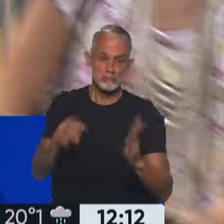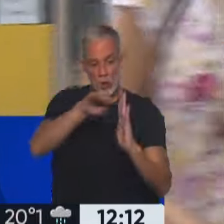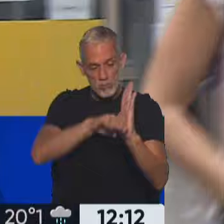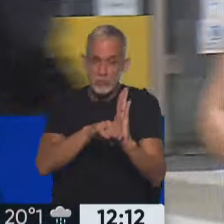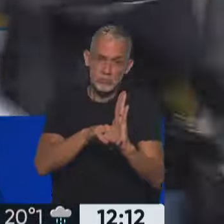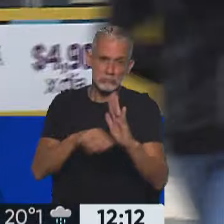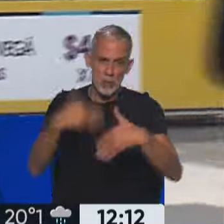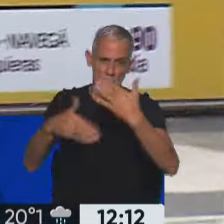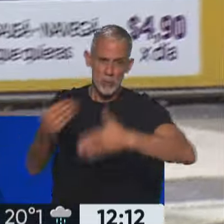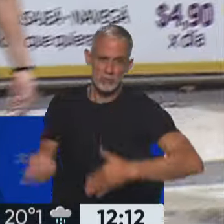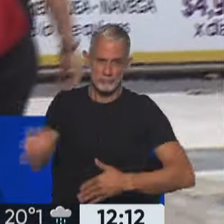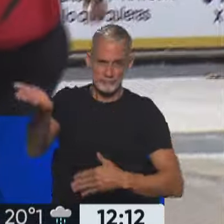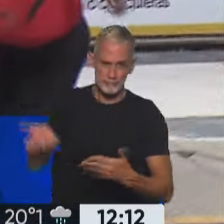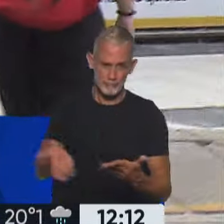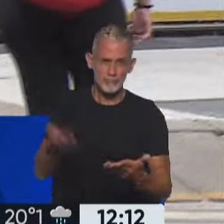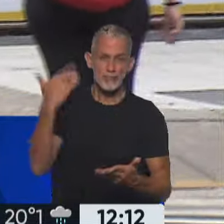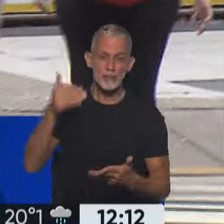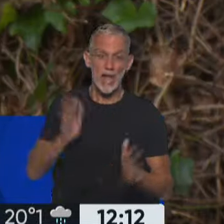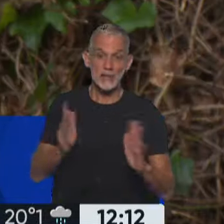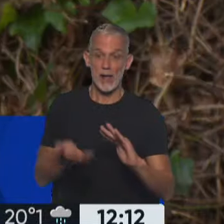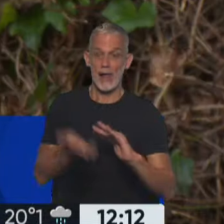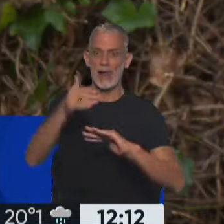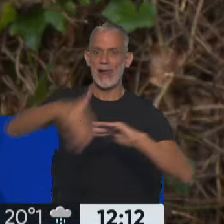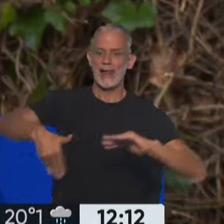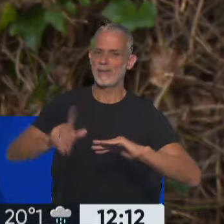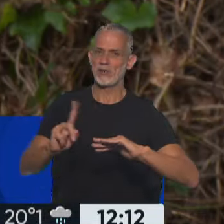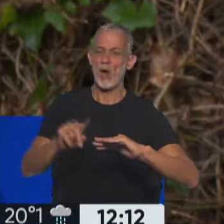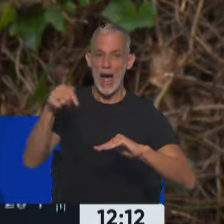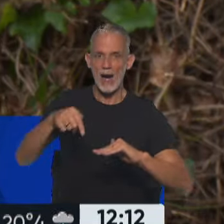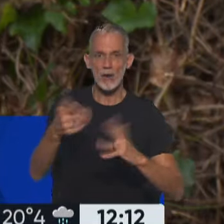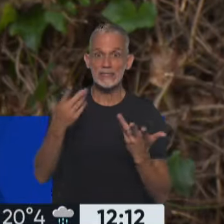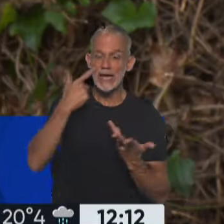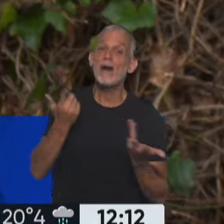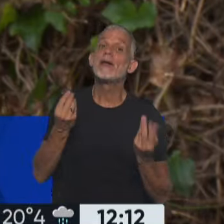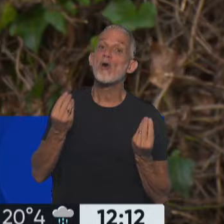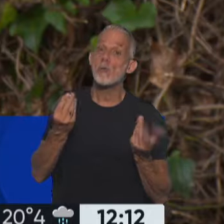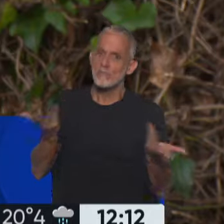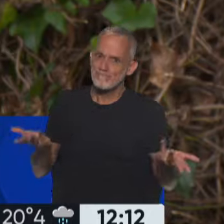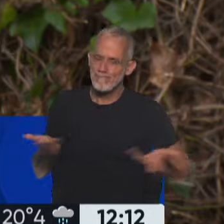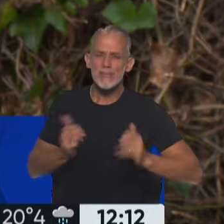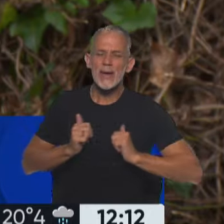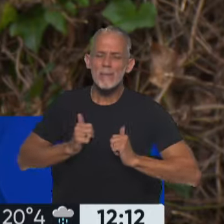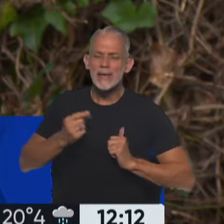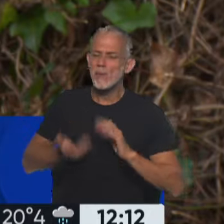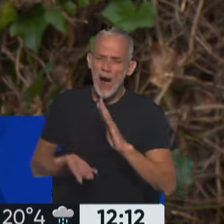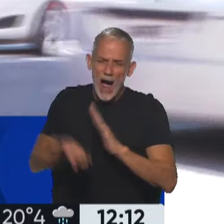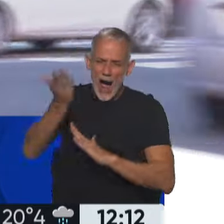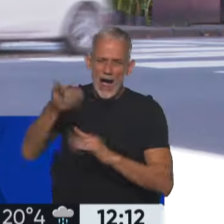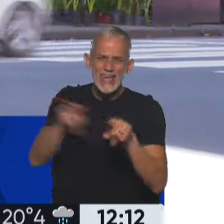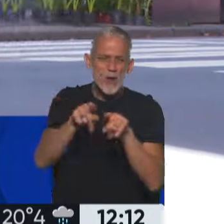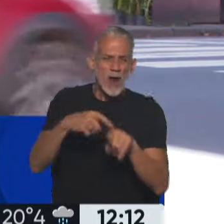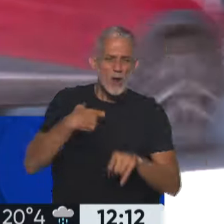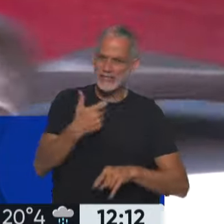si vamos a aumentar tanto, antes decían, no nos pasemos de la raya. Ahora hay que ver cuál es el comportamiento. Esperemos que no sea igual que el de las